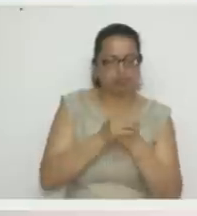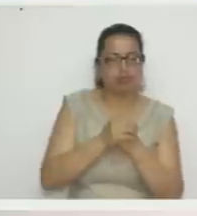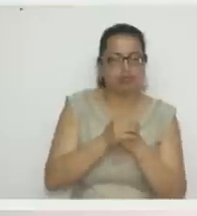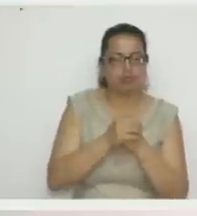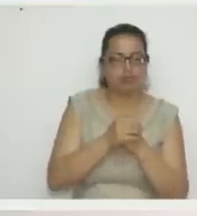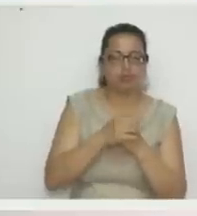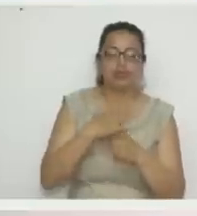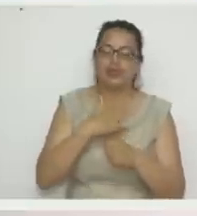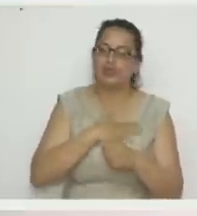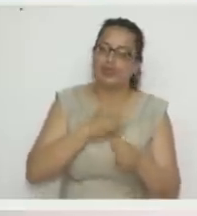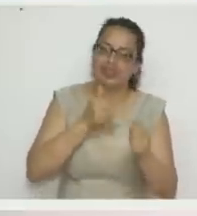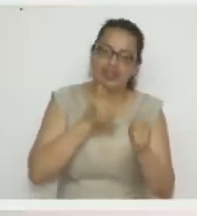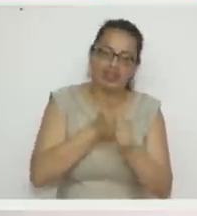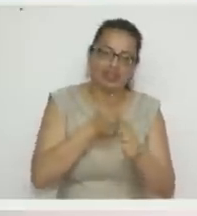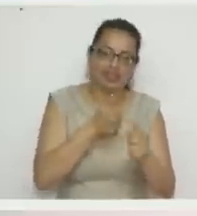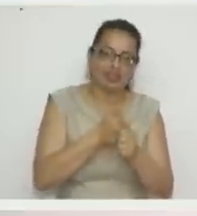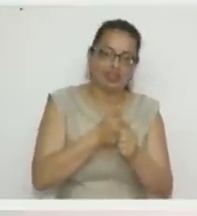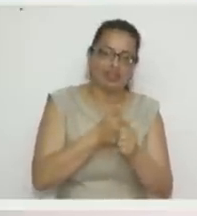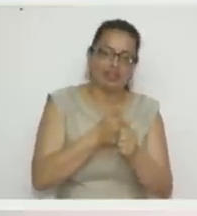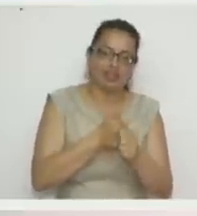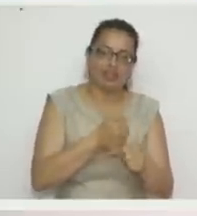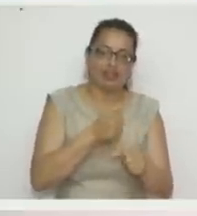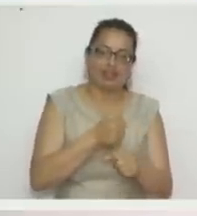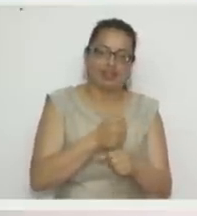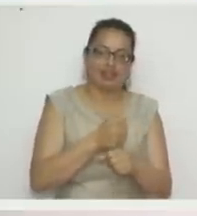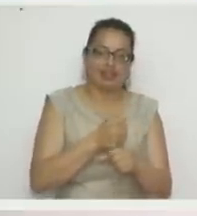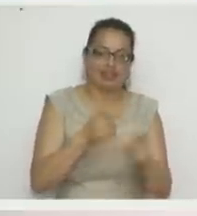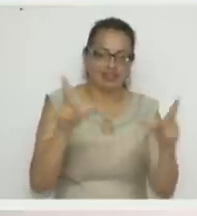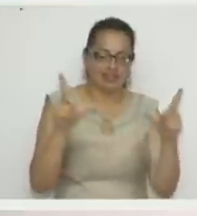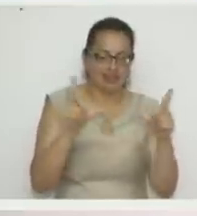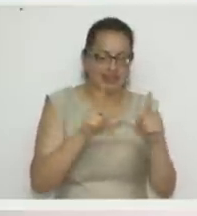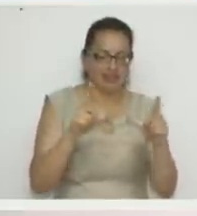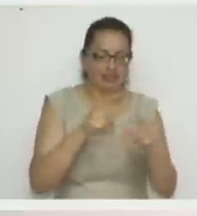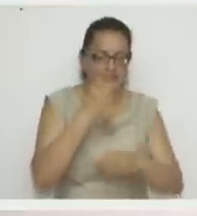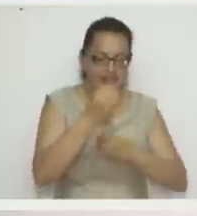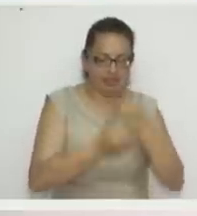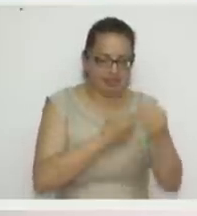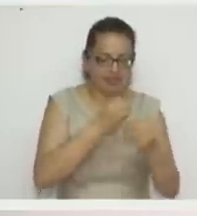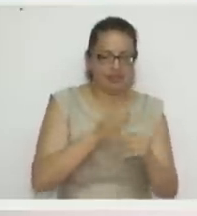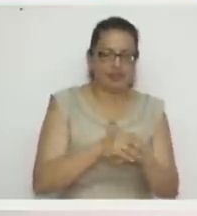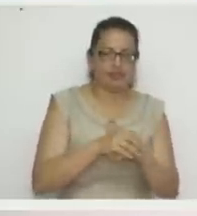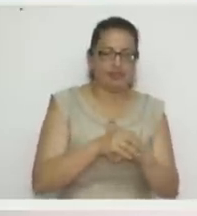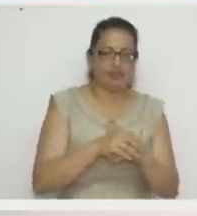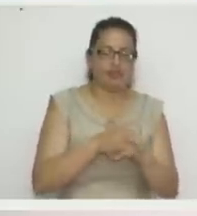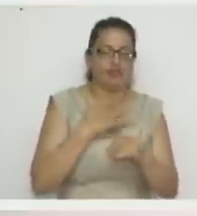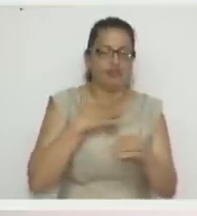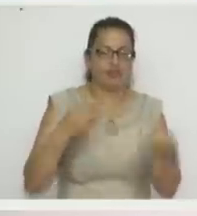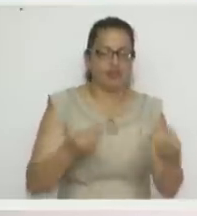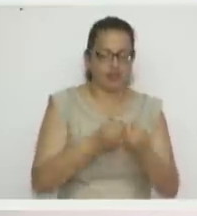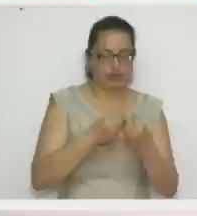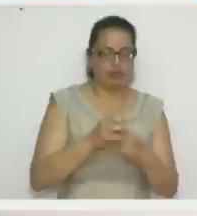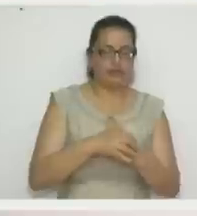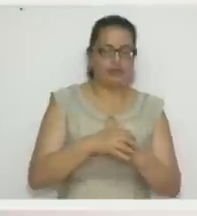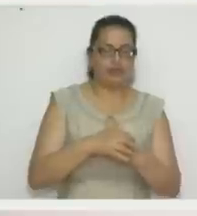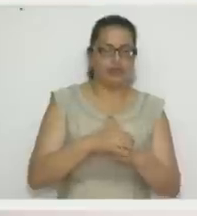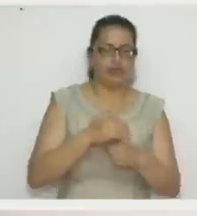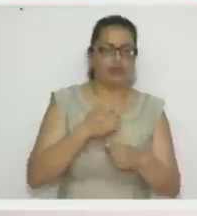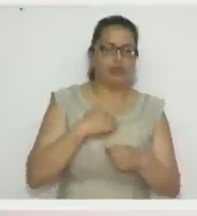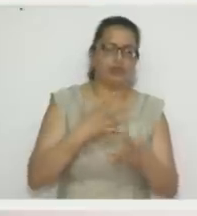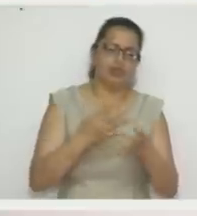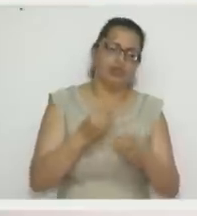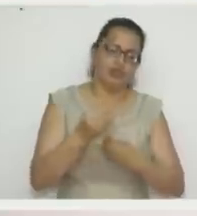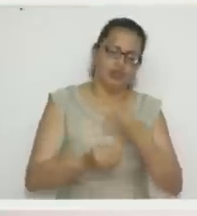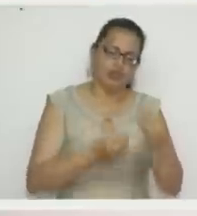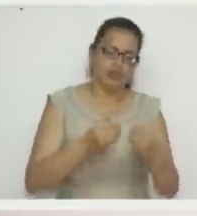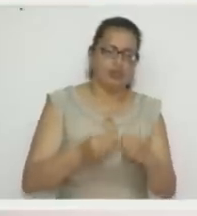de cada programa estoy haciendo una cosita. Eso es bueno, la felicito. mire que uno Sí, porque yo quiero hacer tantas cositas